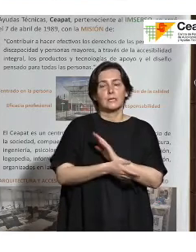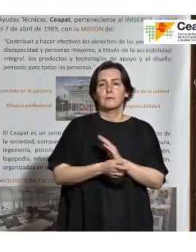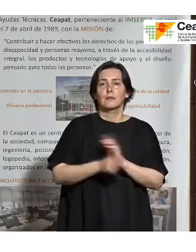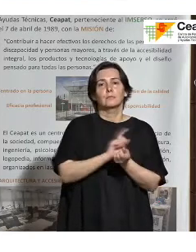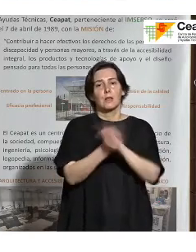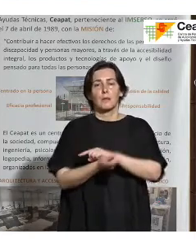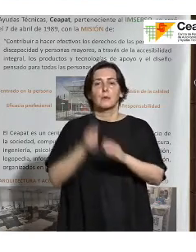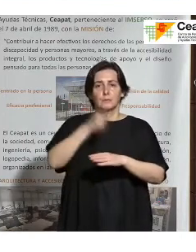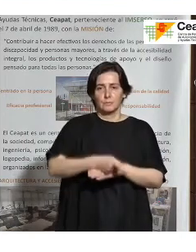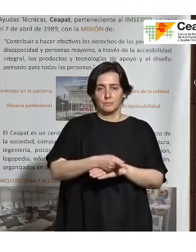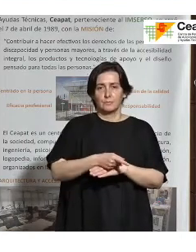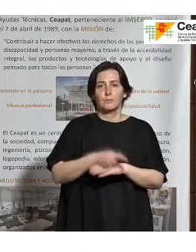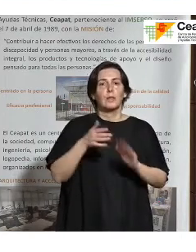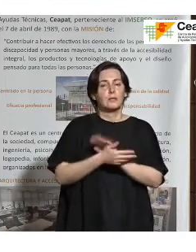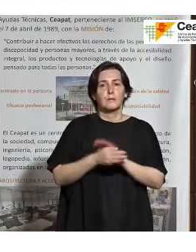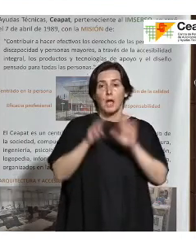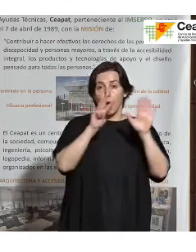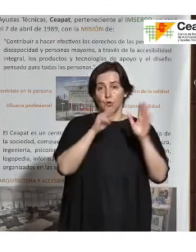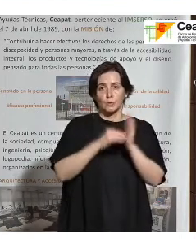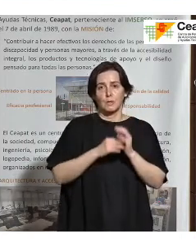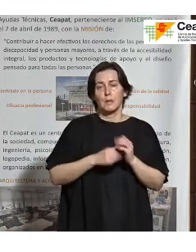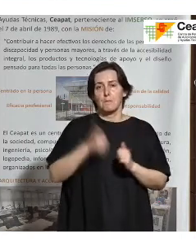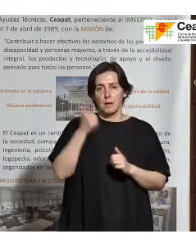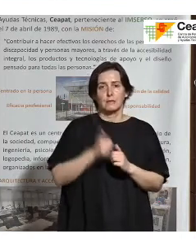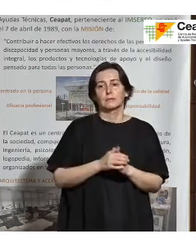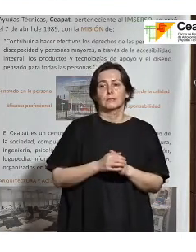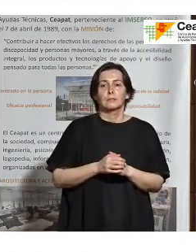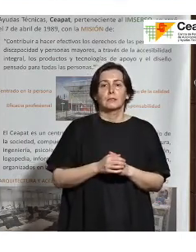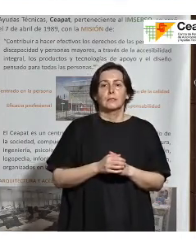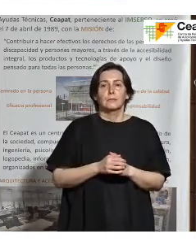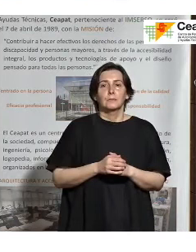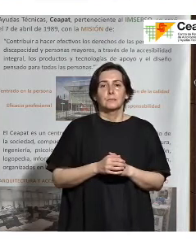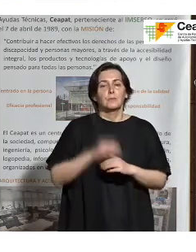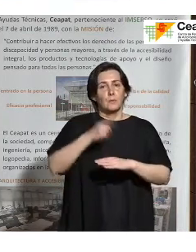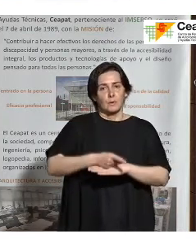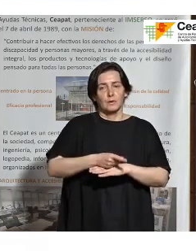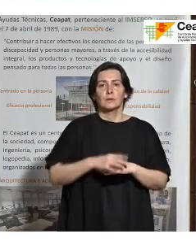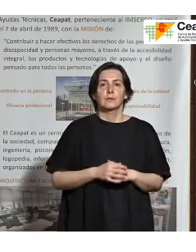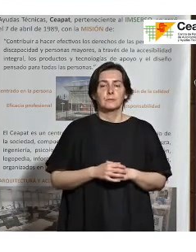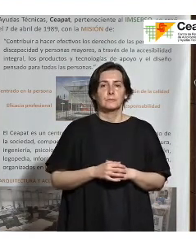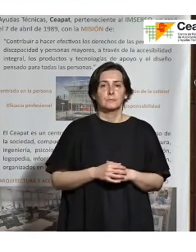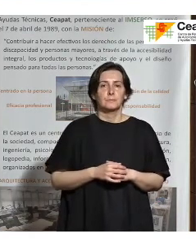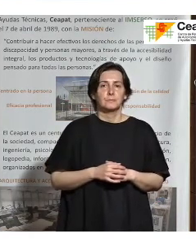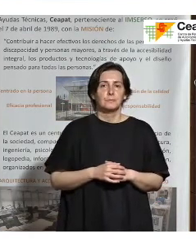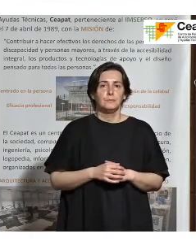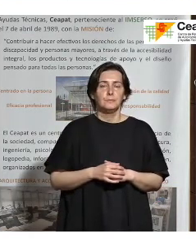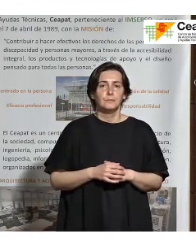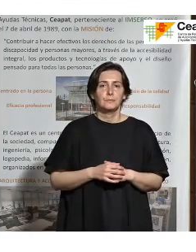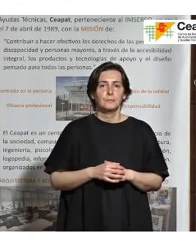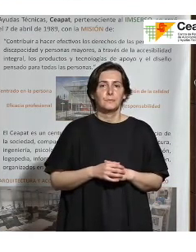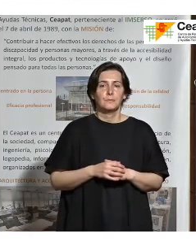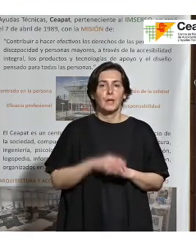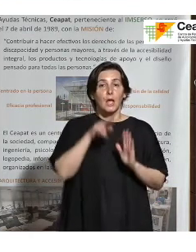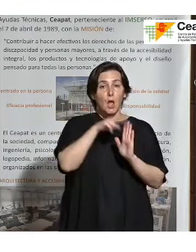que son más de 8.000. De las 32.000 que os comentaba, 8.000 son obligatorias. Las